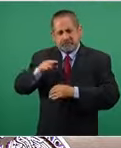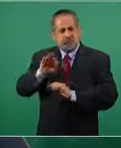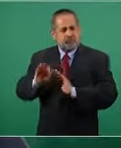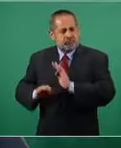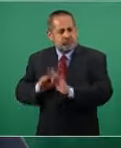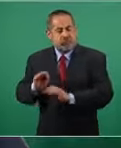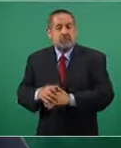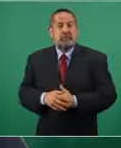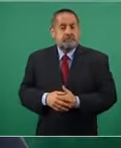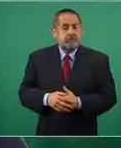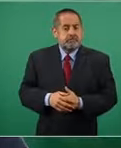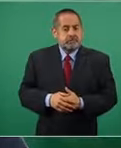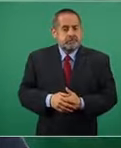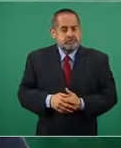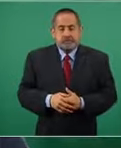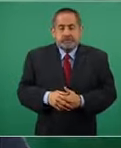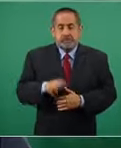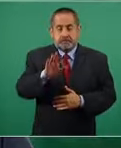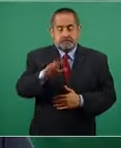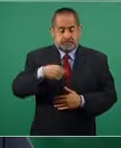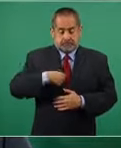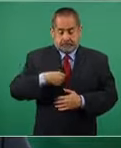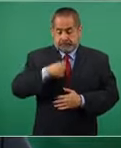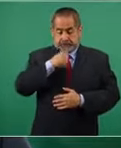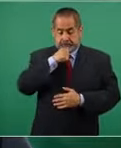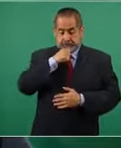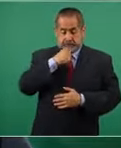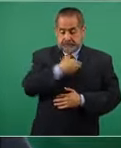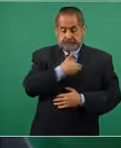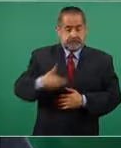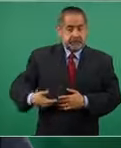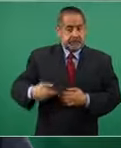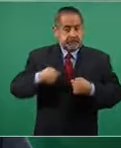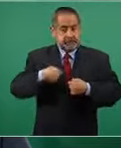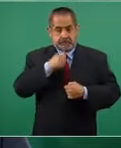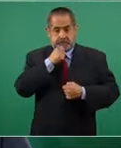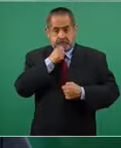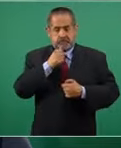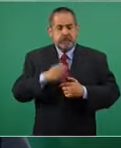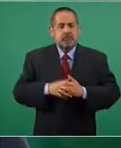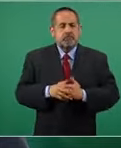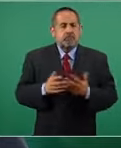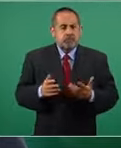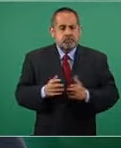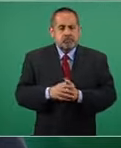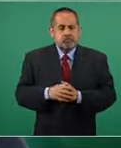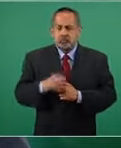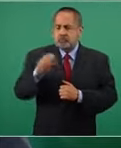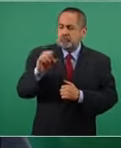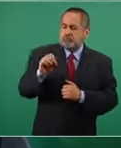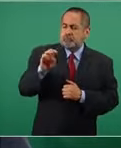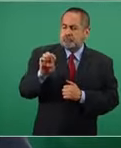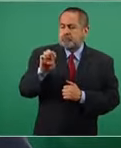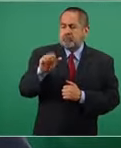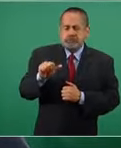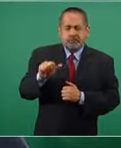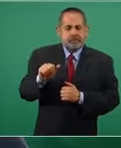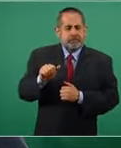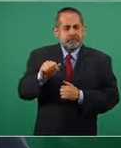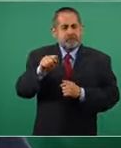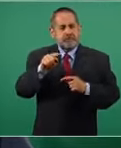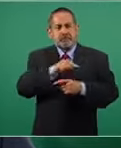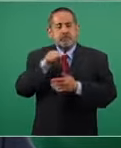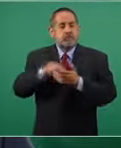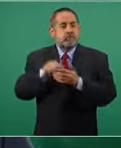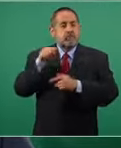Cuando todavía no había asumido la presidencia, con la complacencia de la OEA, en